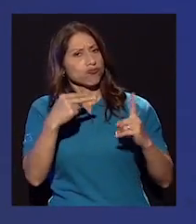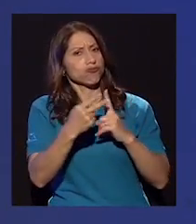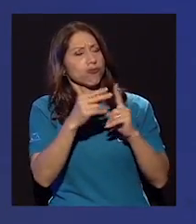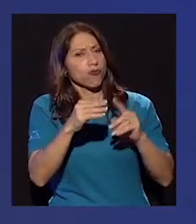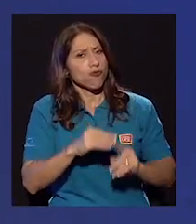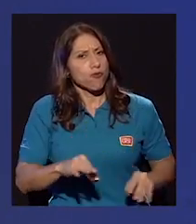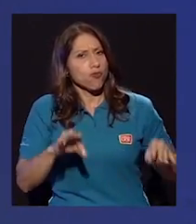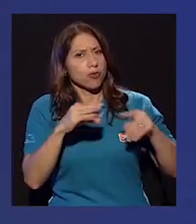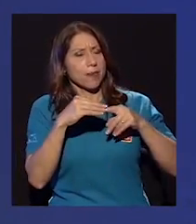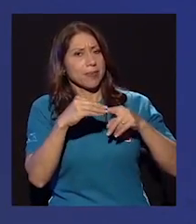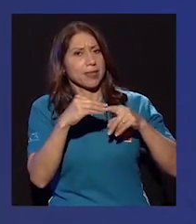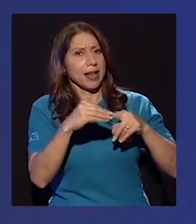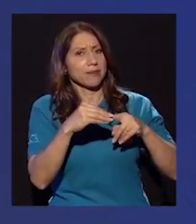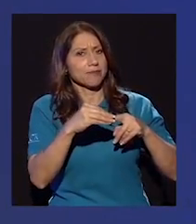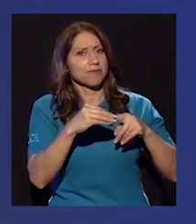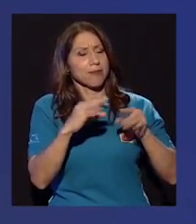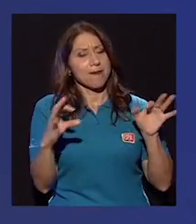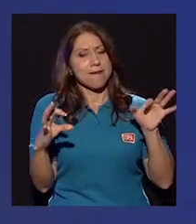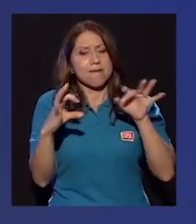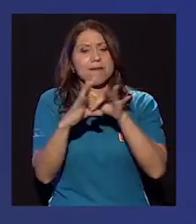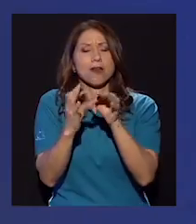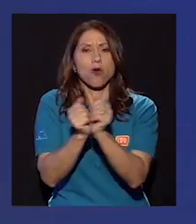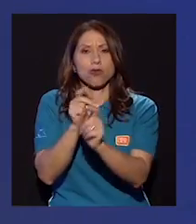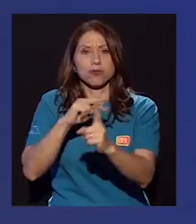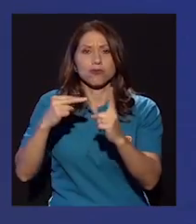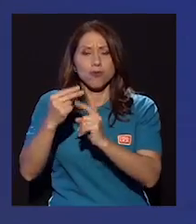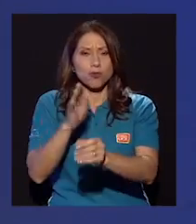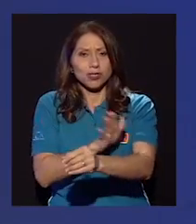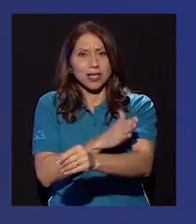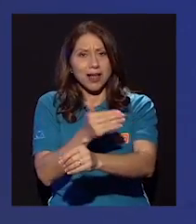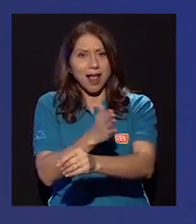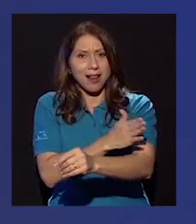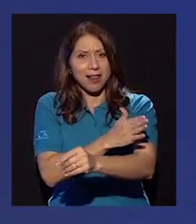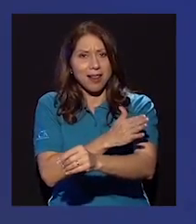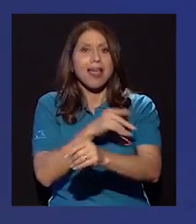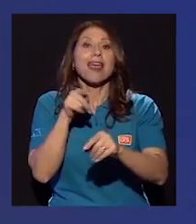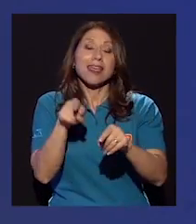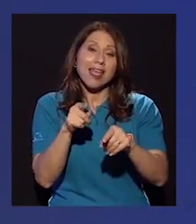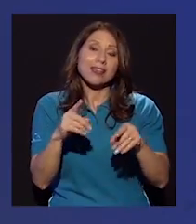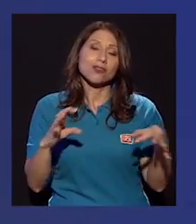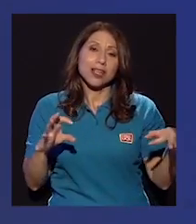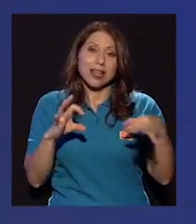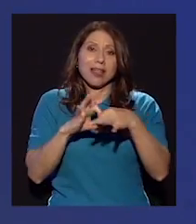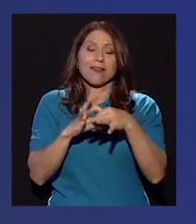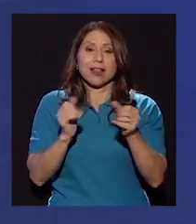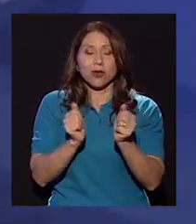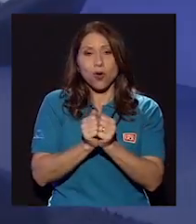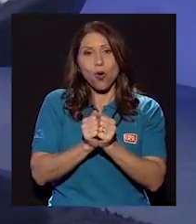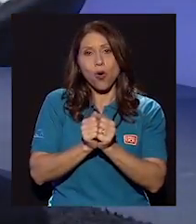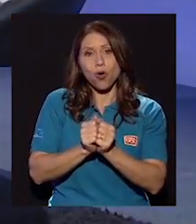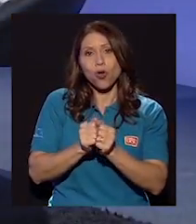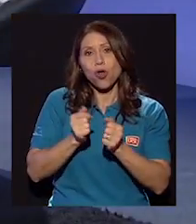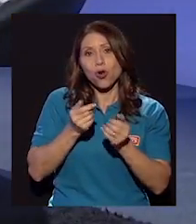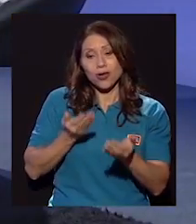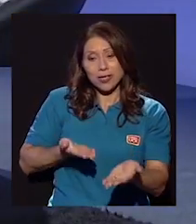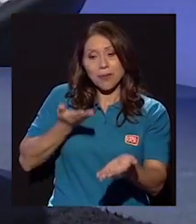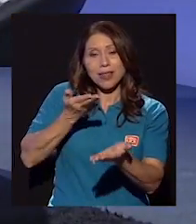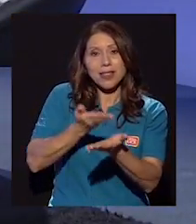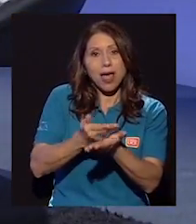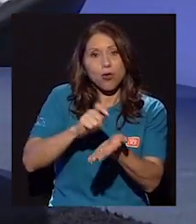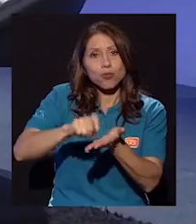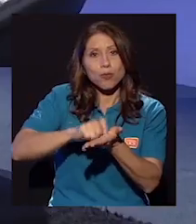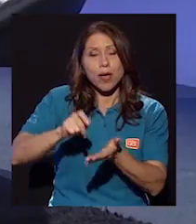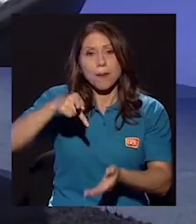música que tiene que ver con esa noción musical como tal, que obviamente tiene que ver con el capital planteado por Pierre Bourdieu. ¿Desde qué